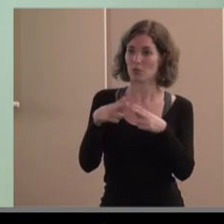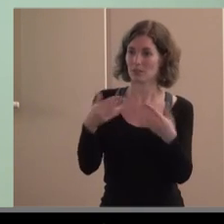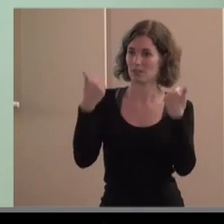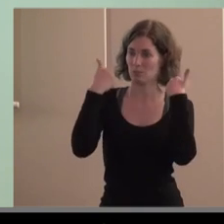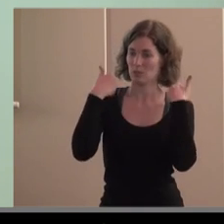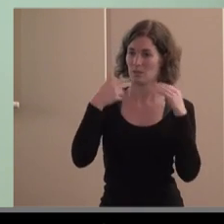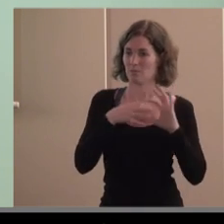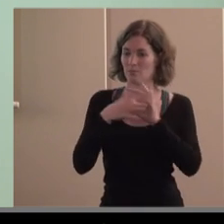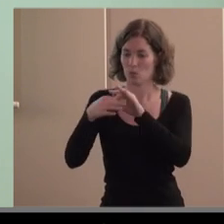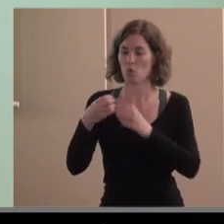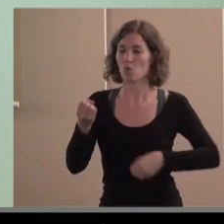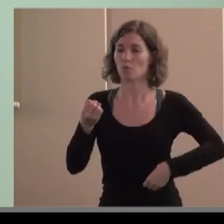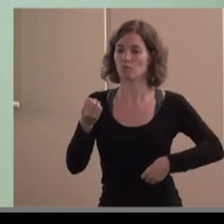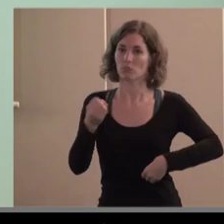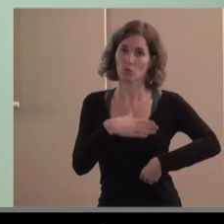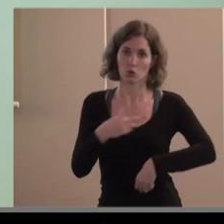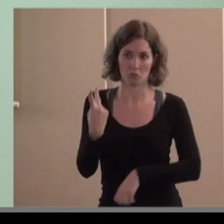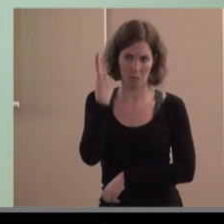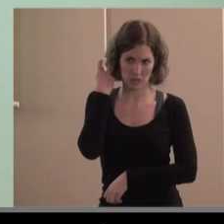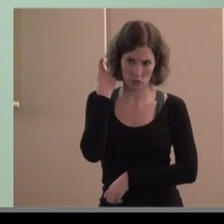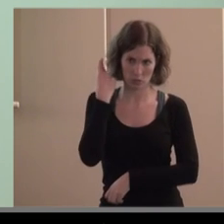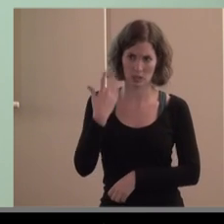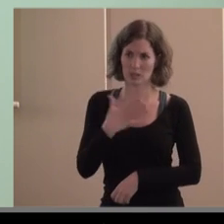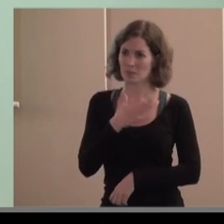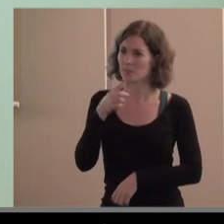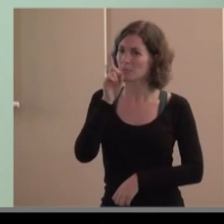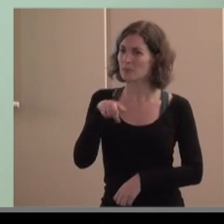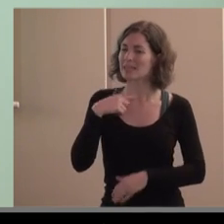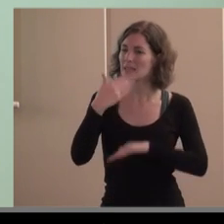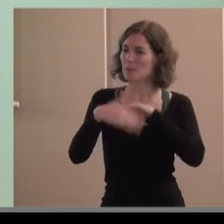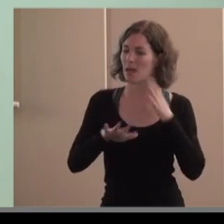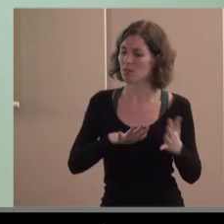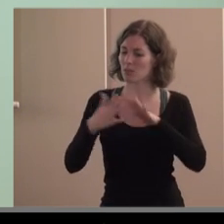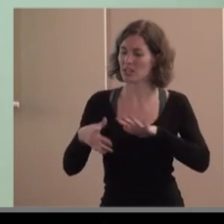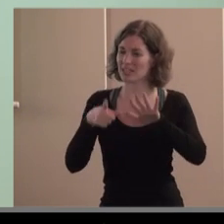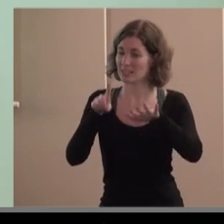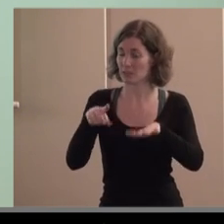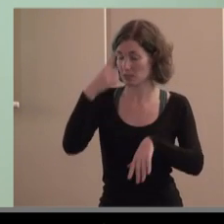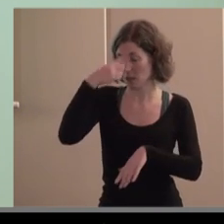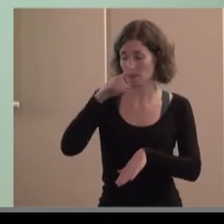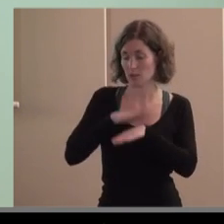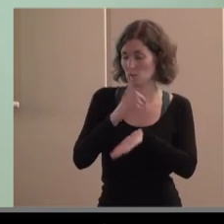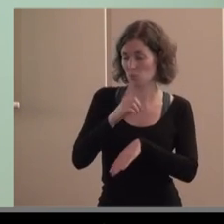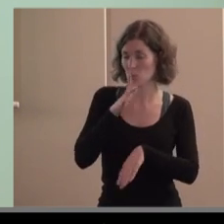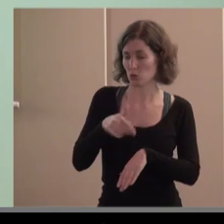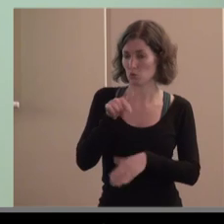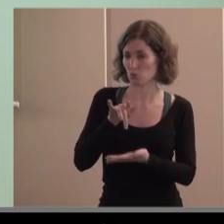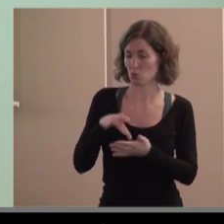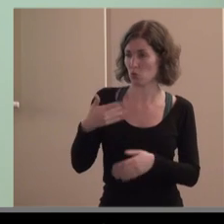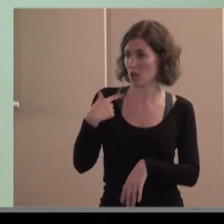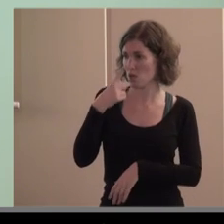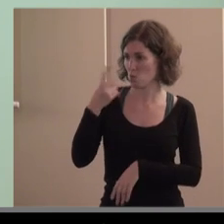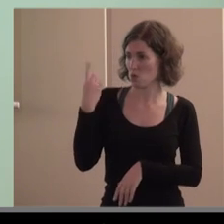de pensiones y el propio funcionamiento el plazo de ejecución de las seis meses ya sabéis que no se ha cumplido porque esto ya hace un año llevamos ya